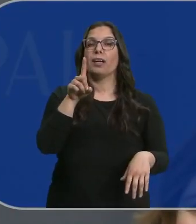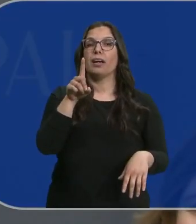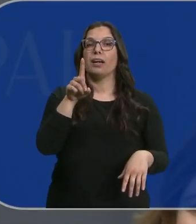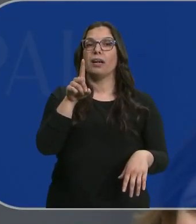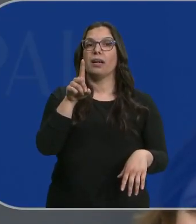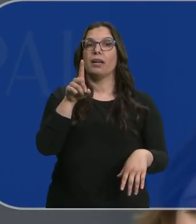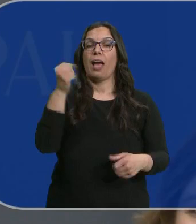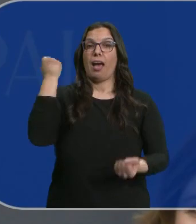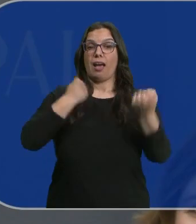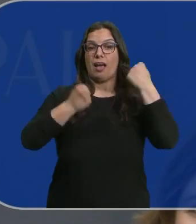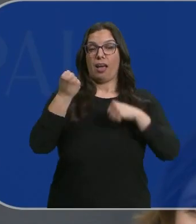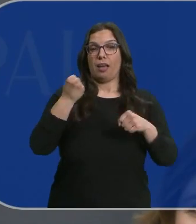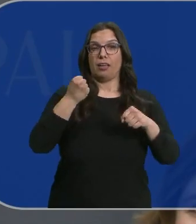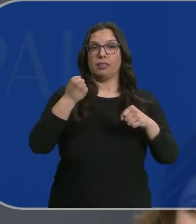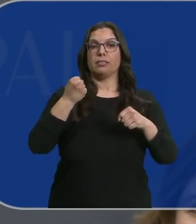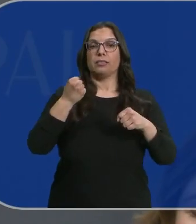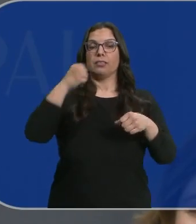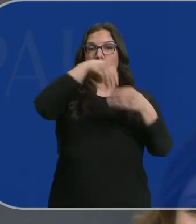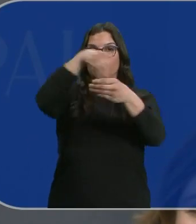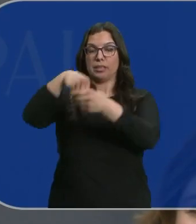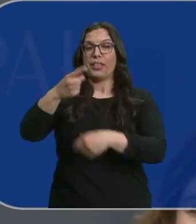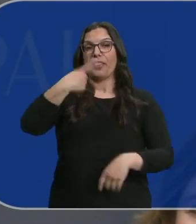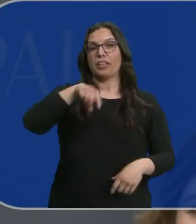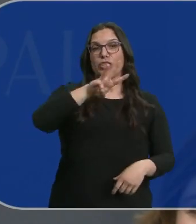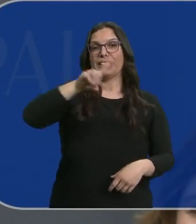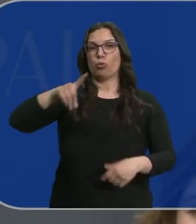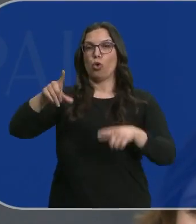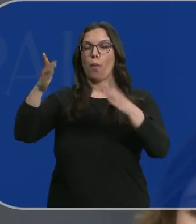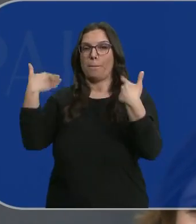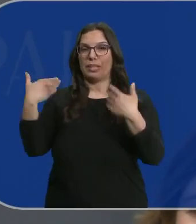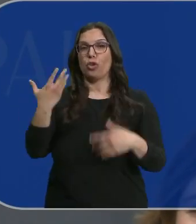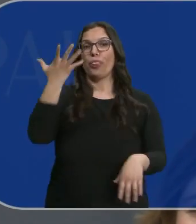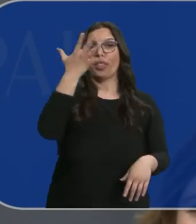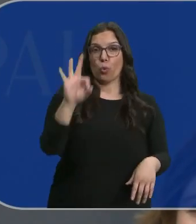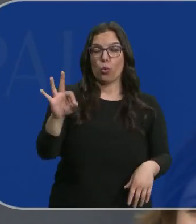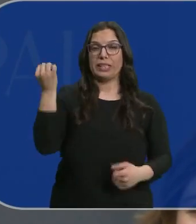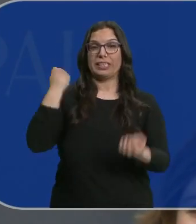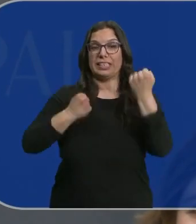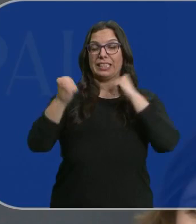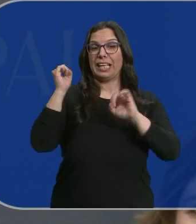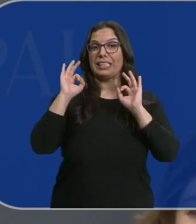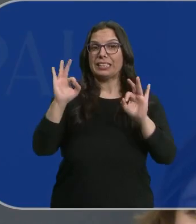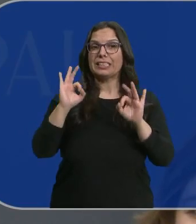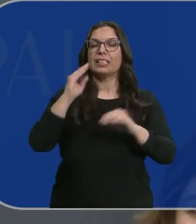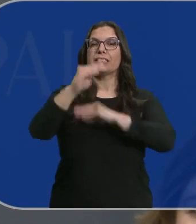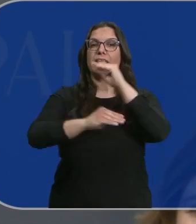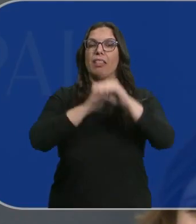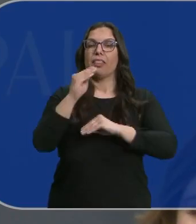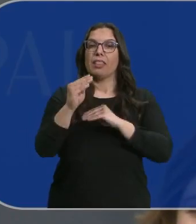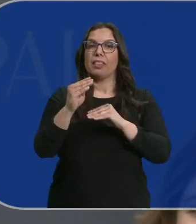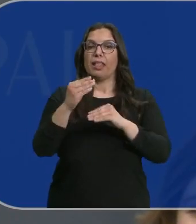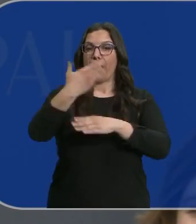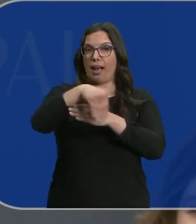71 actuaciones en interiores, 131 en patios, 50 representaciones se realizarán